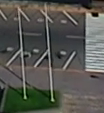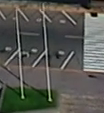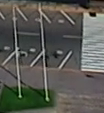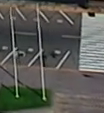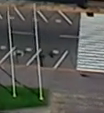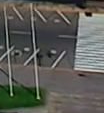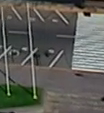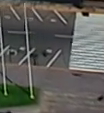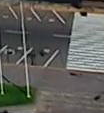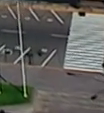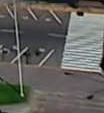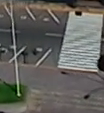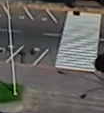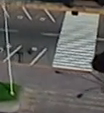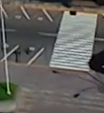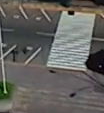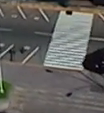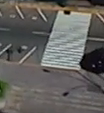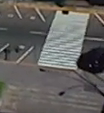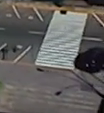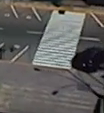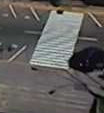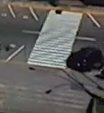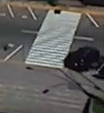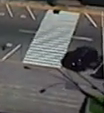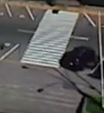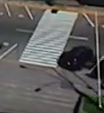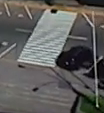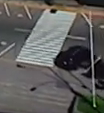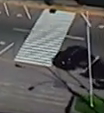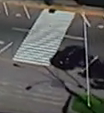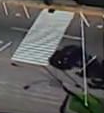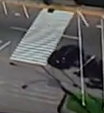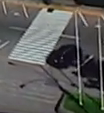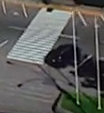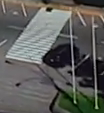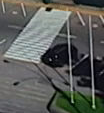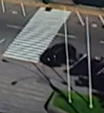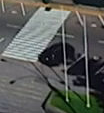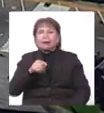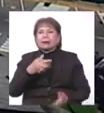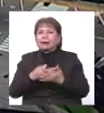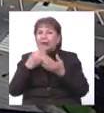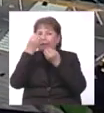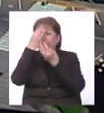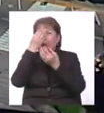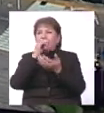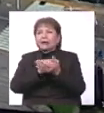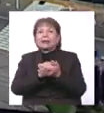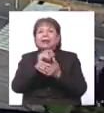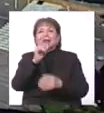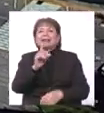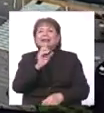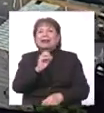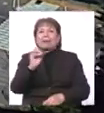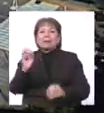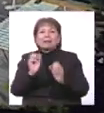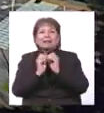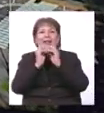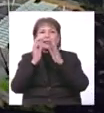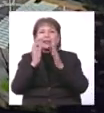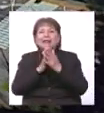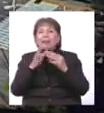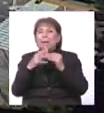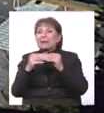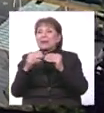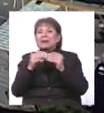Tenemos la presencia de la congresista Heidi Juárez, quien nos brindará una entrevista referente a los 100 primeros días de